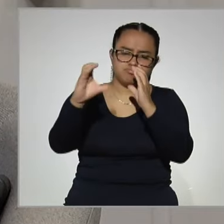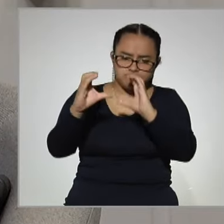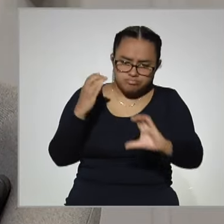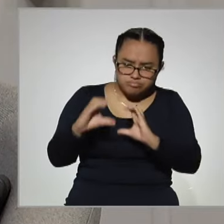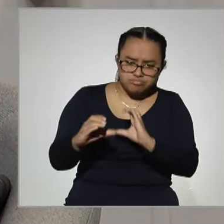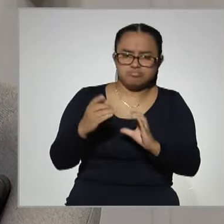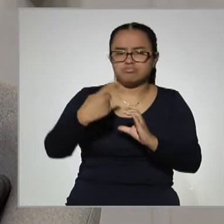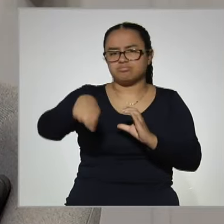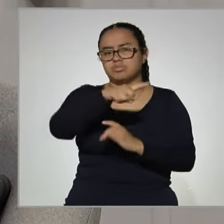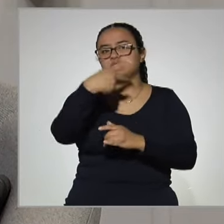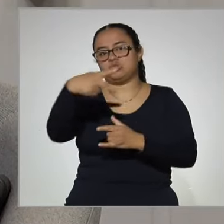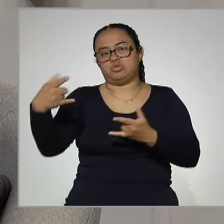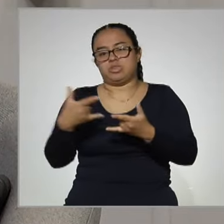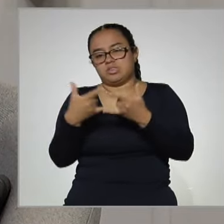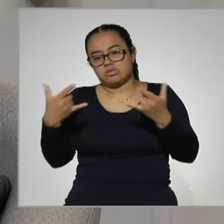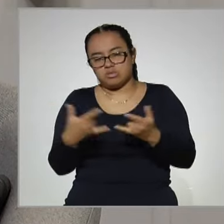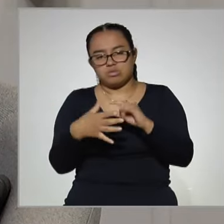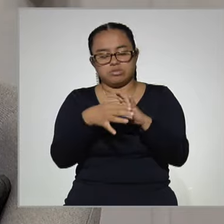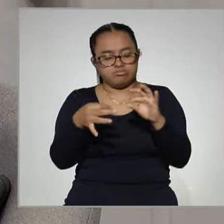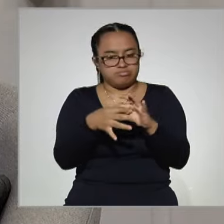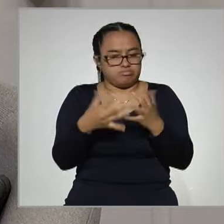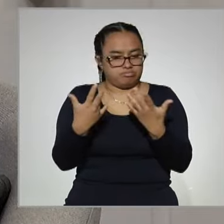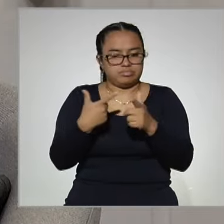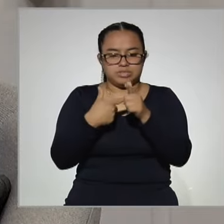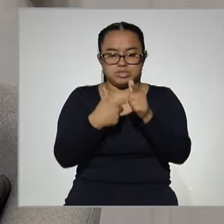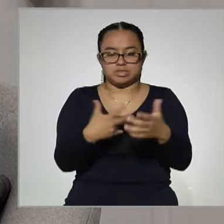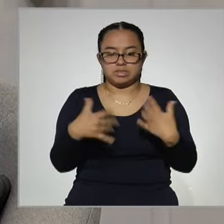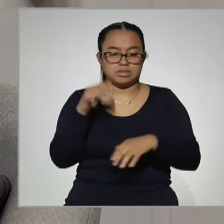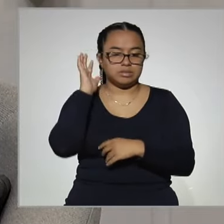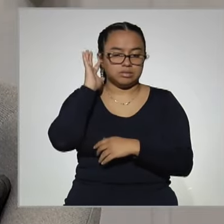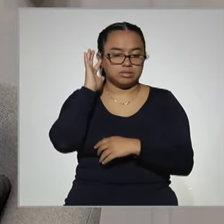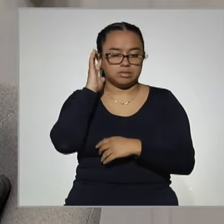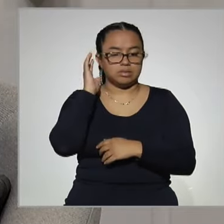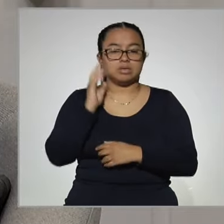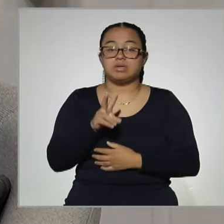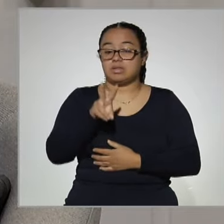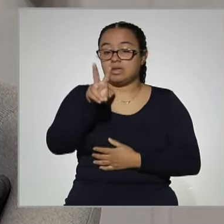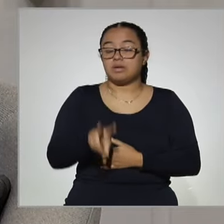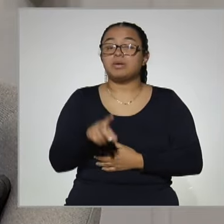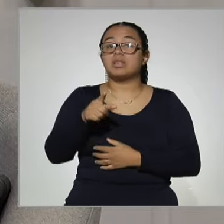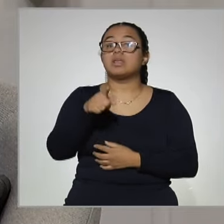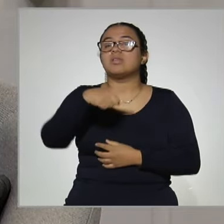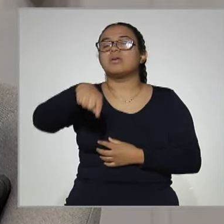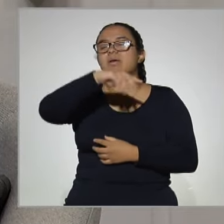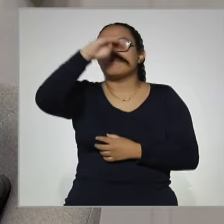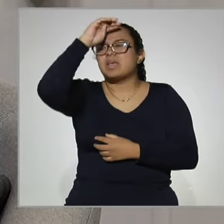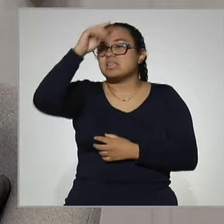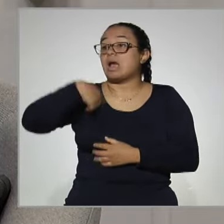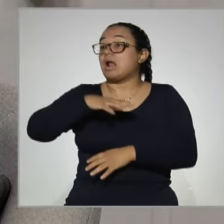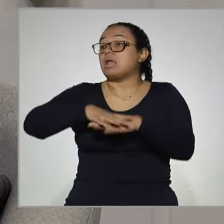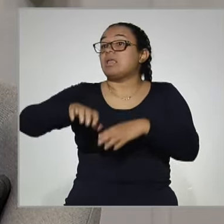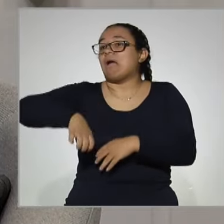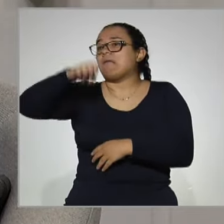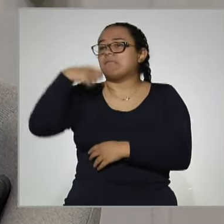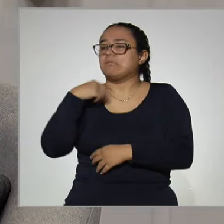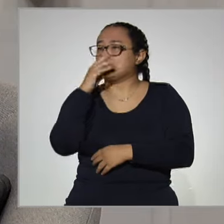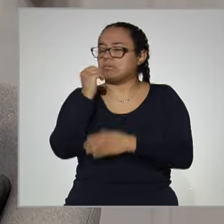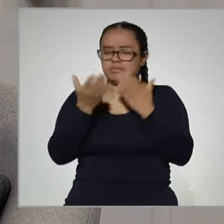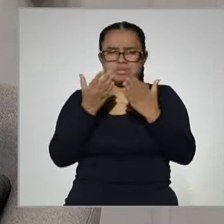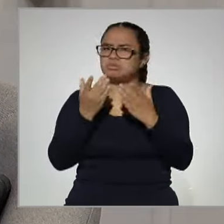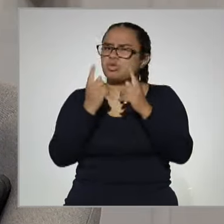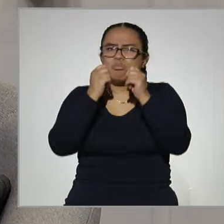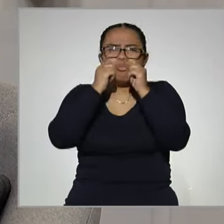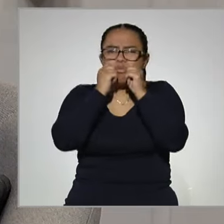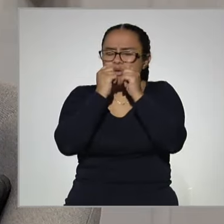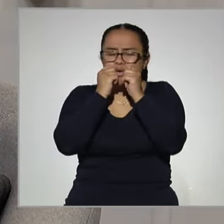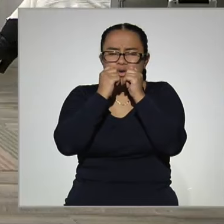nos sigan compartiendo sus experiencias. La verdad es que no hay edad para dejar de estudiar y para retomar sus estudios. Y la verdad